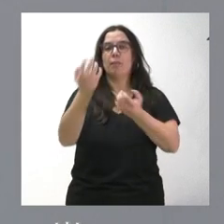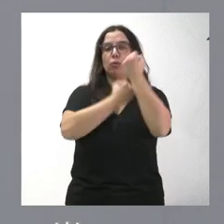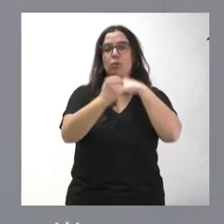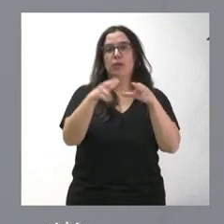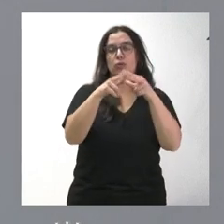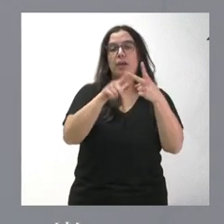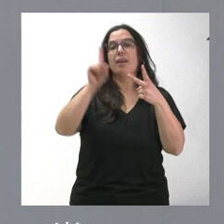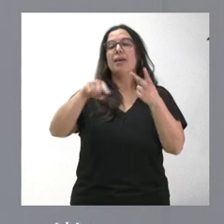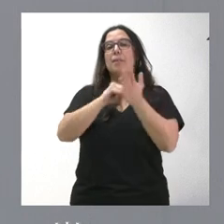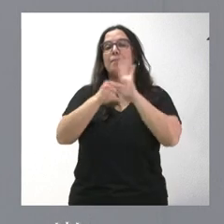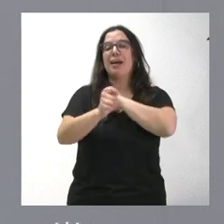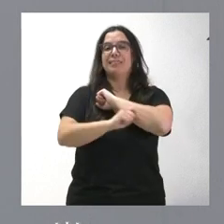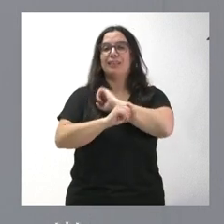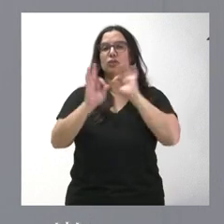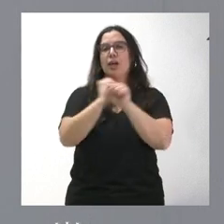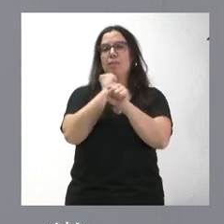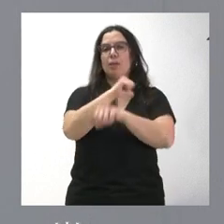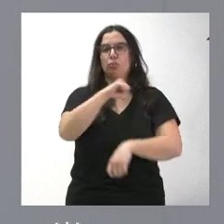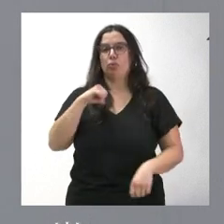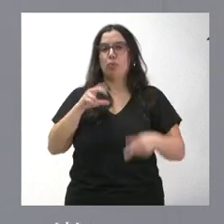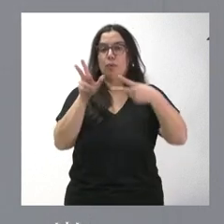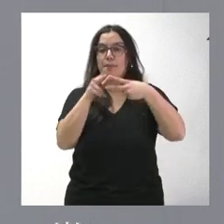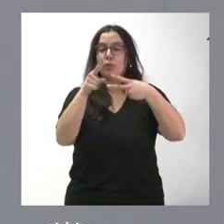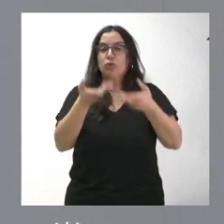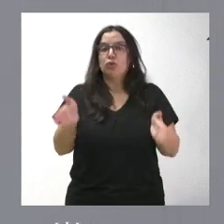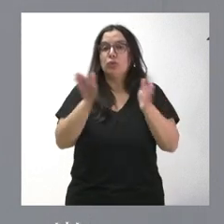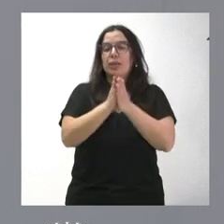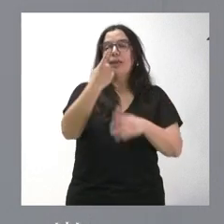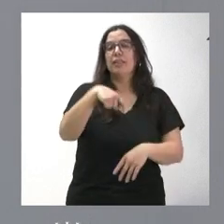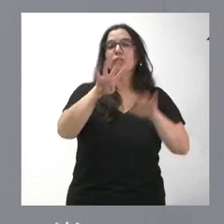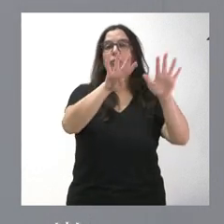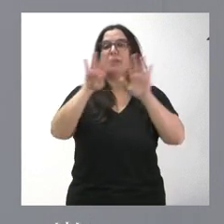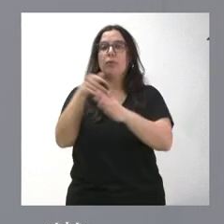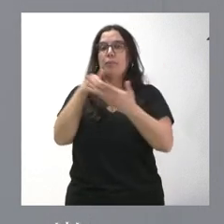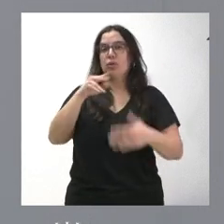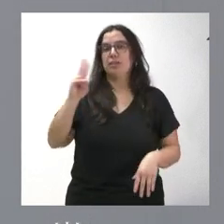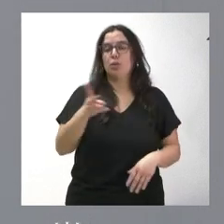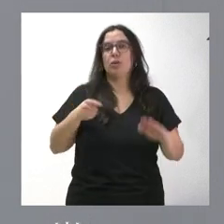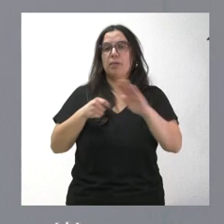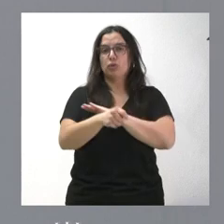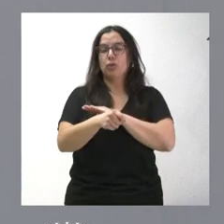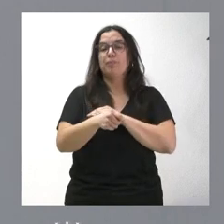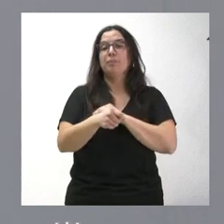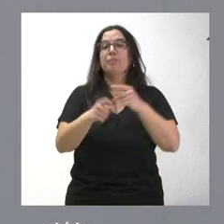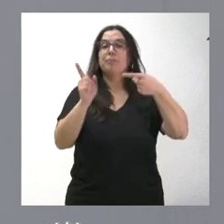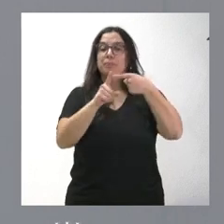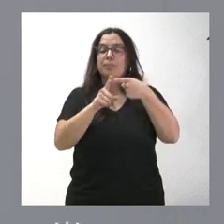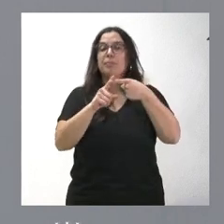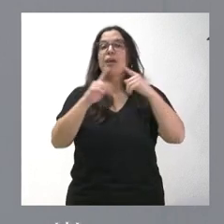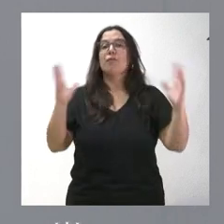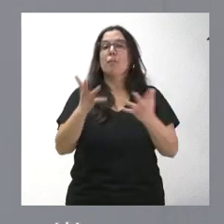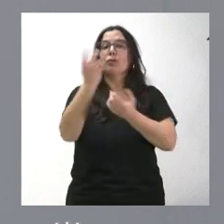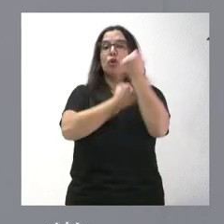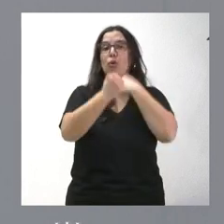al Plan Estratégico de Empleo Autónomo. Entre ambos planes son 199 millones de euros de inversión. El Plan Estratégico de Fomento de la